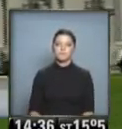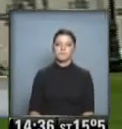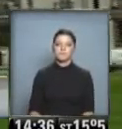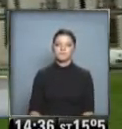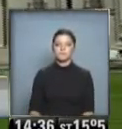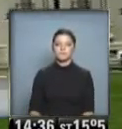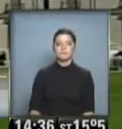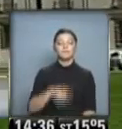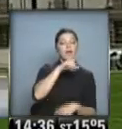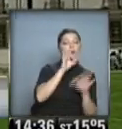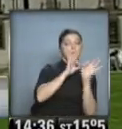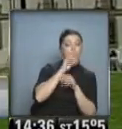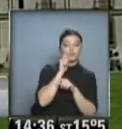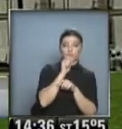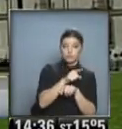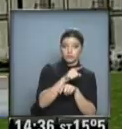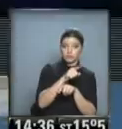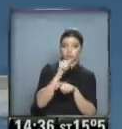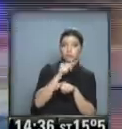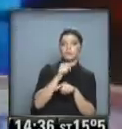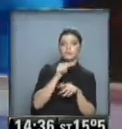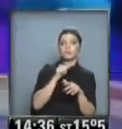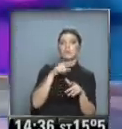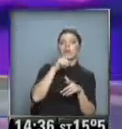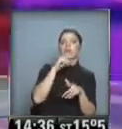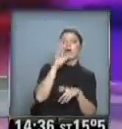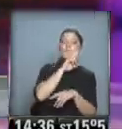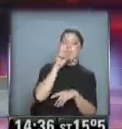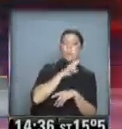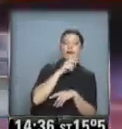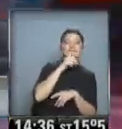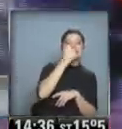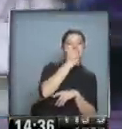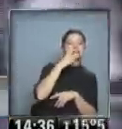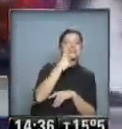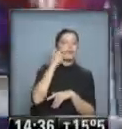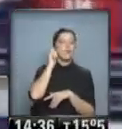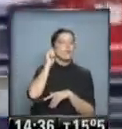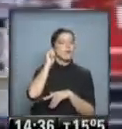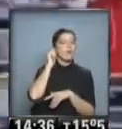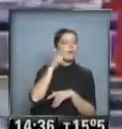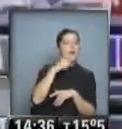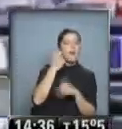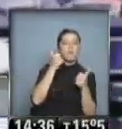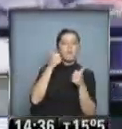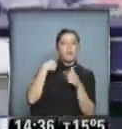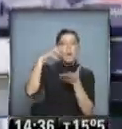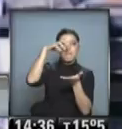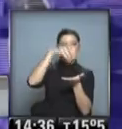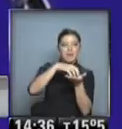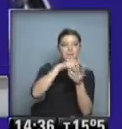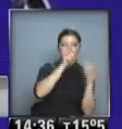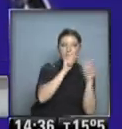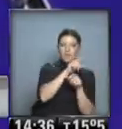En su proyecto político, esta médica de 61 años se jugará por la mayoría parlamentaria. Si logra